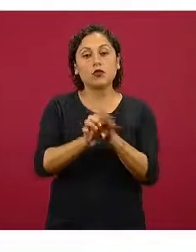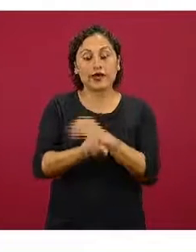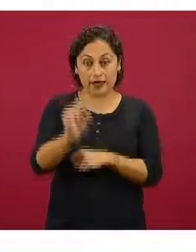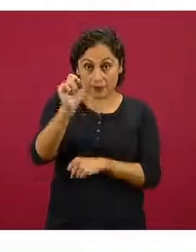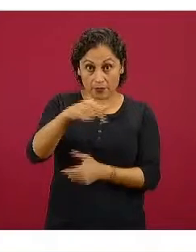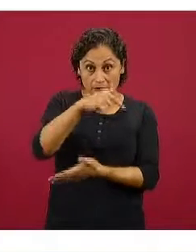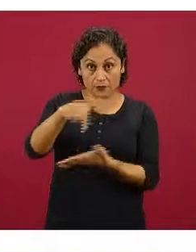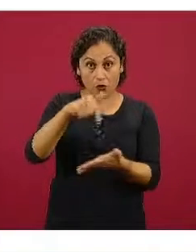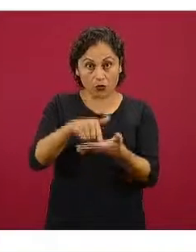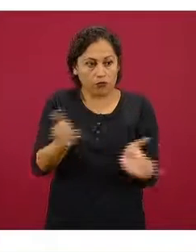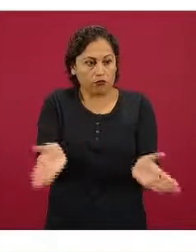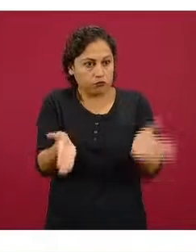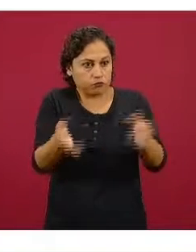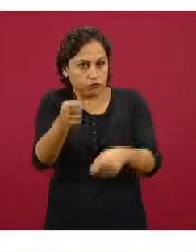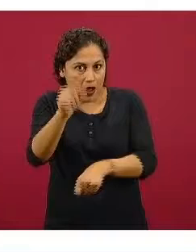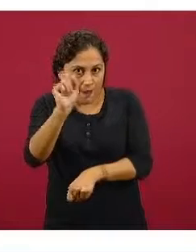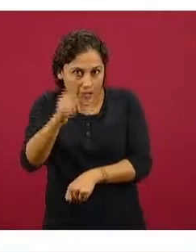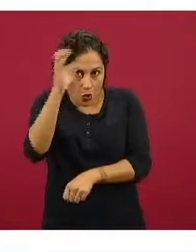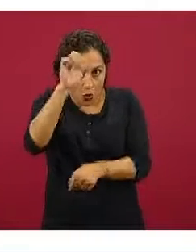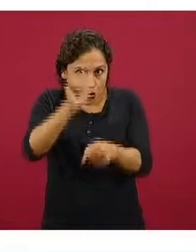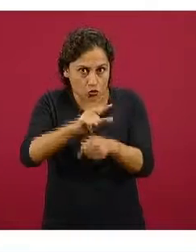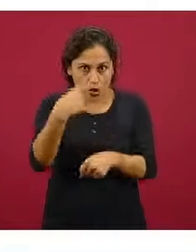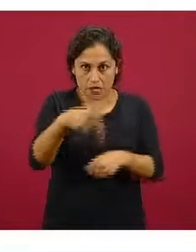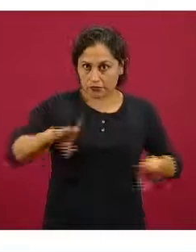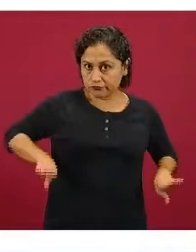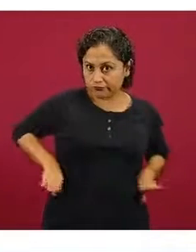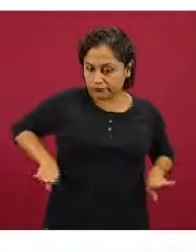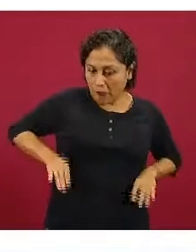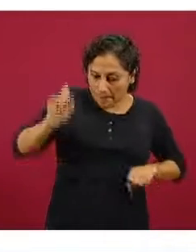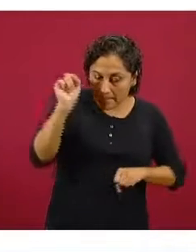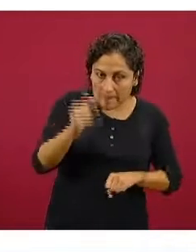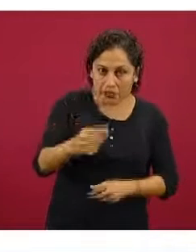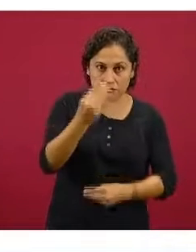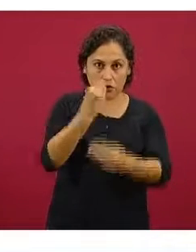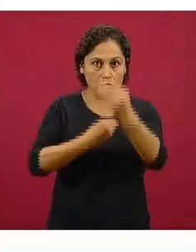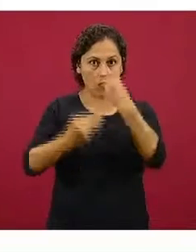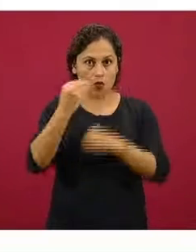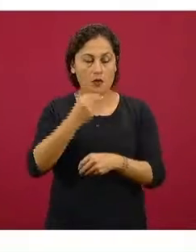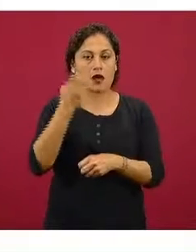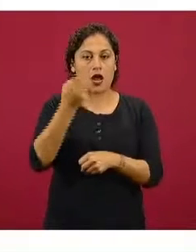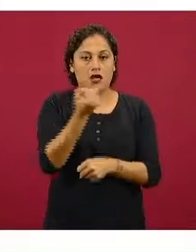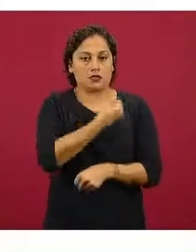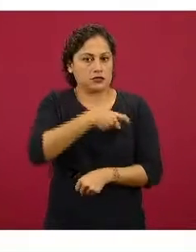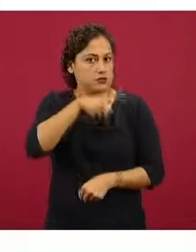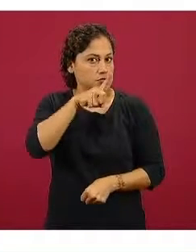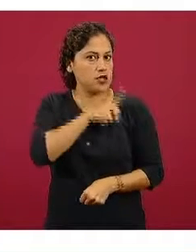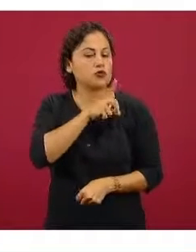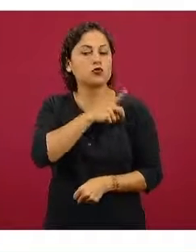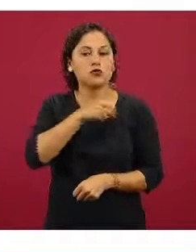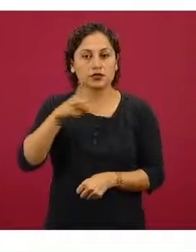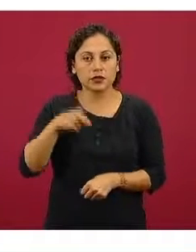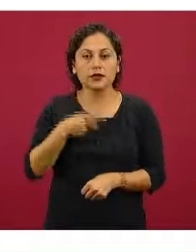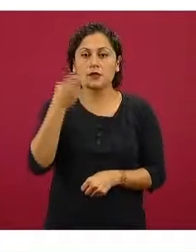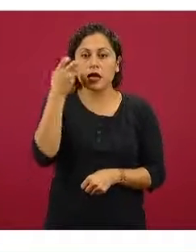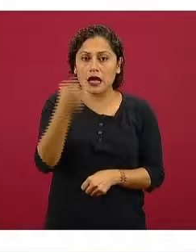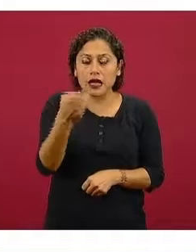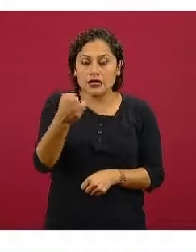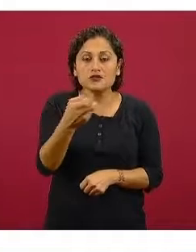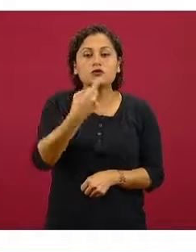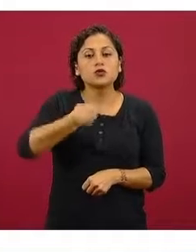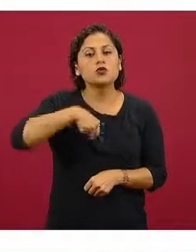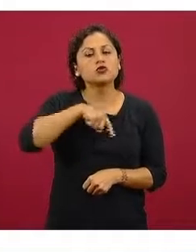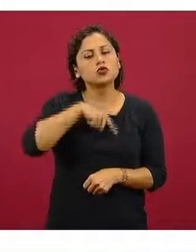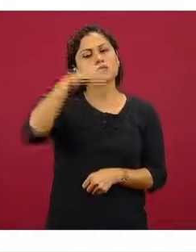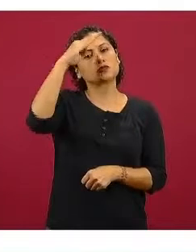los alimentos que son localmente aceptables, culturalmente aceptables, saludables, sustentables y esto al final lo que también promueve